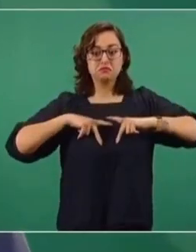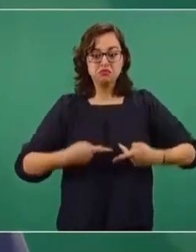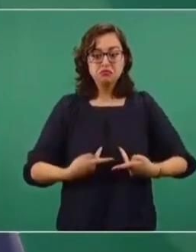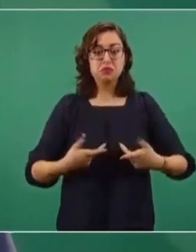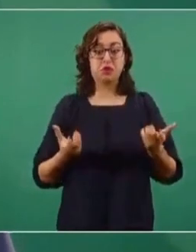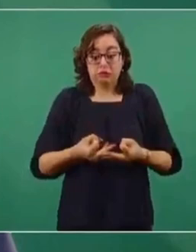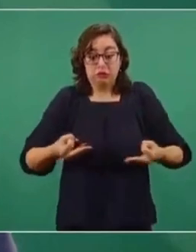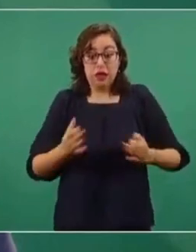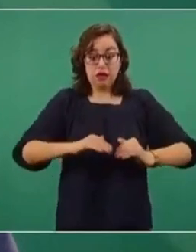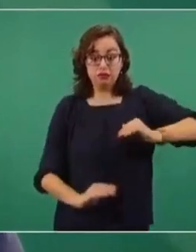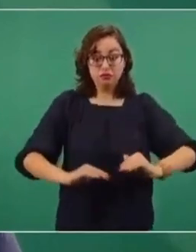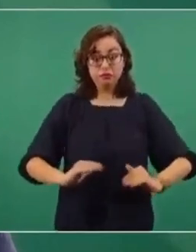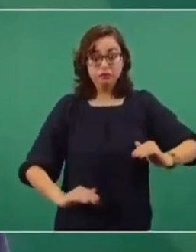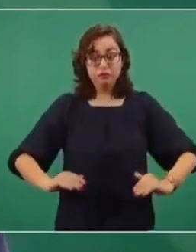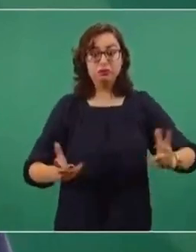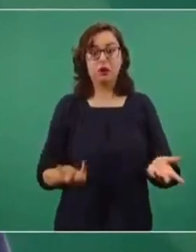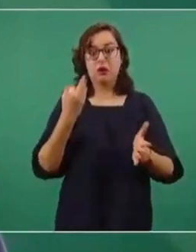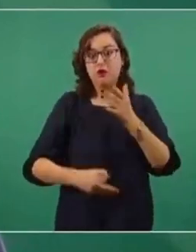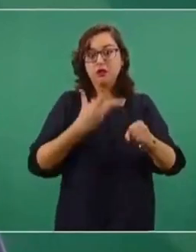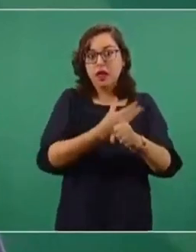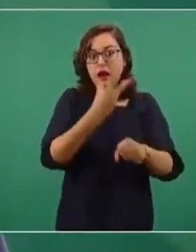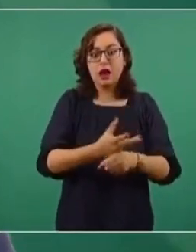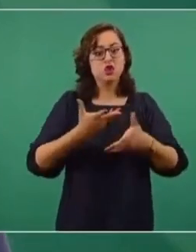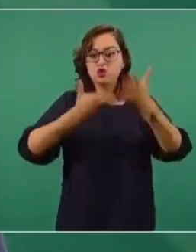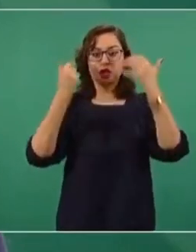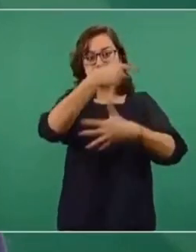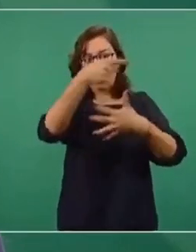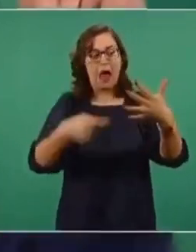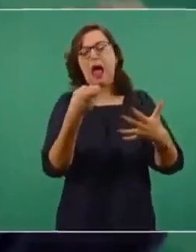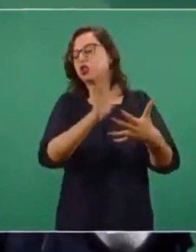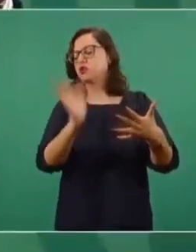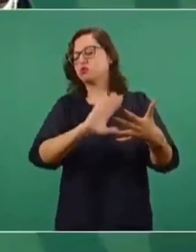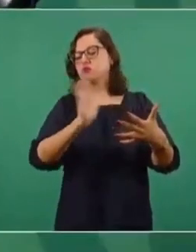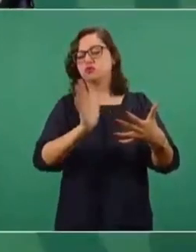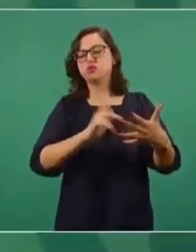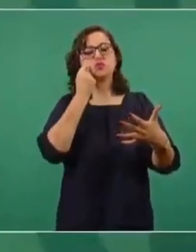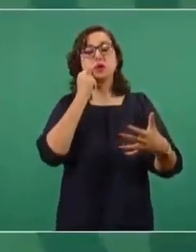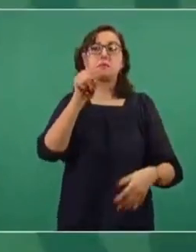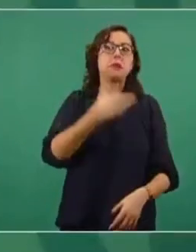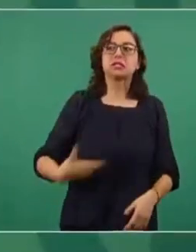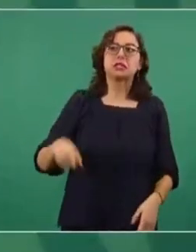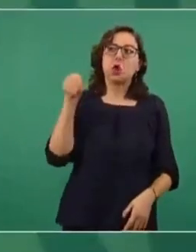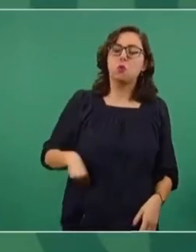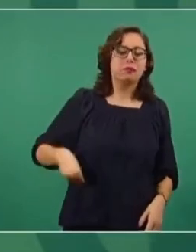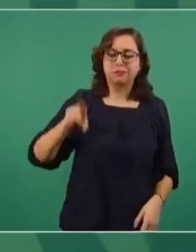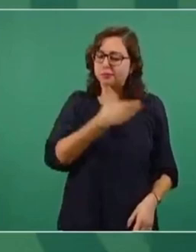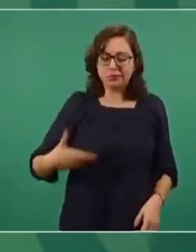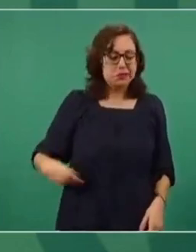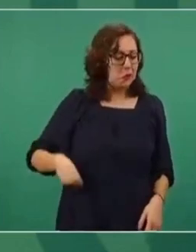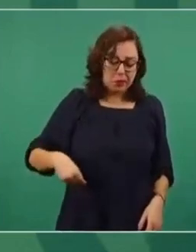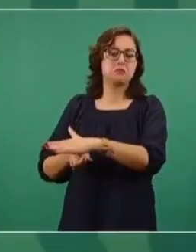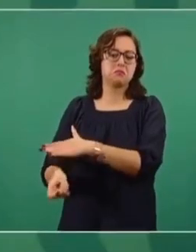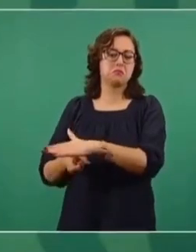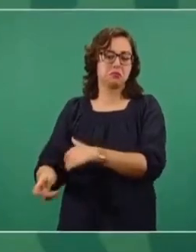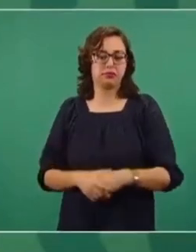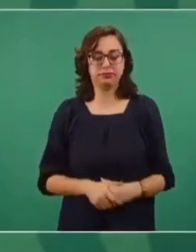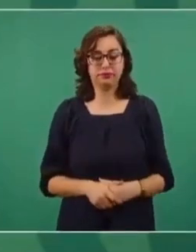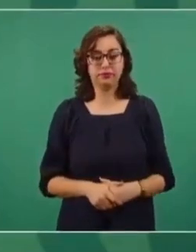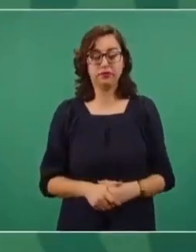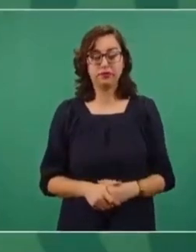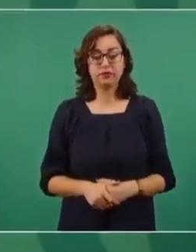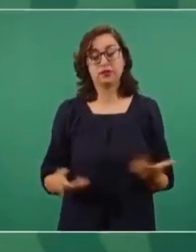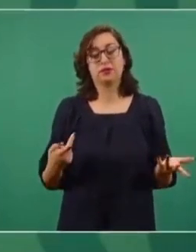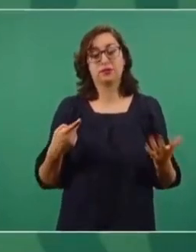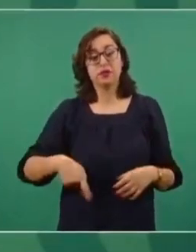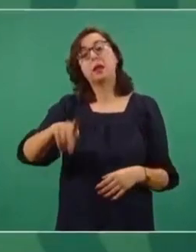con hundimientos, con la falta de mantenimiento. No, es el presidente del culpable. Pero ni